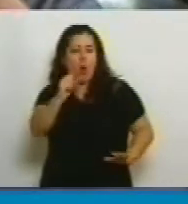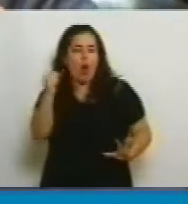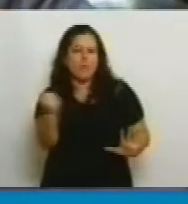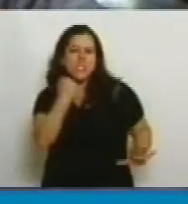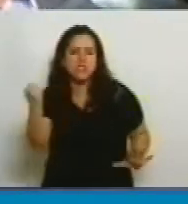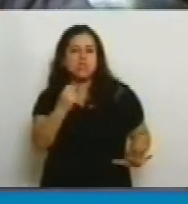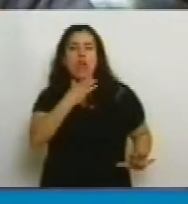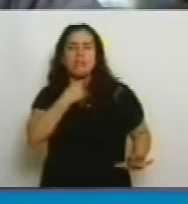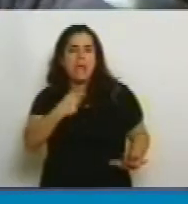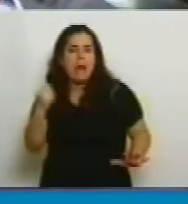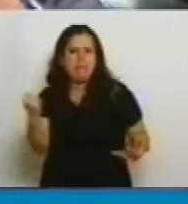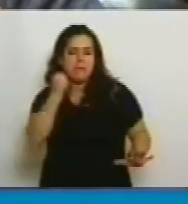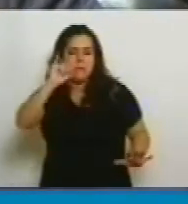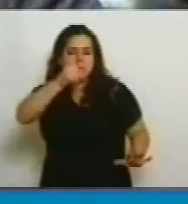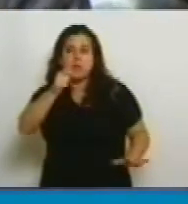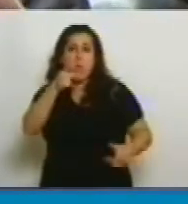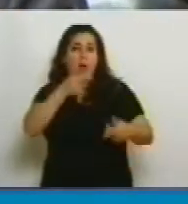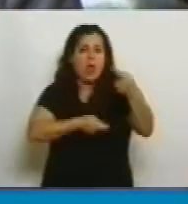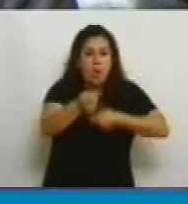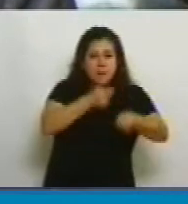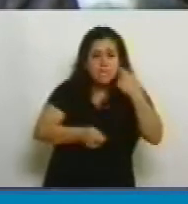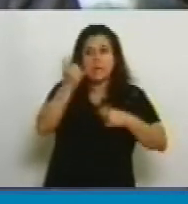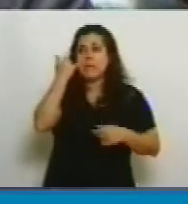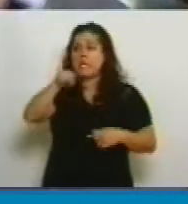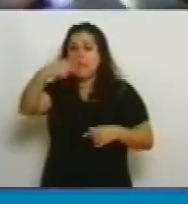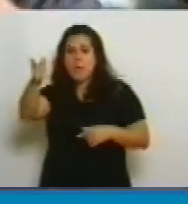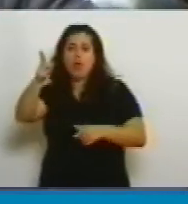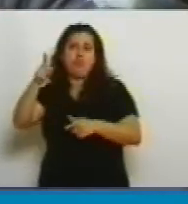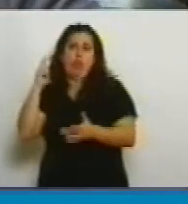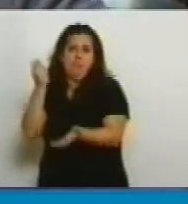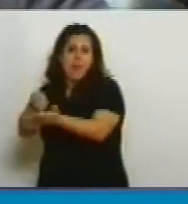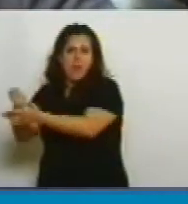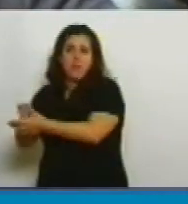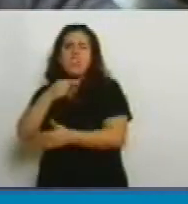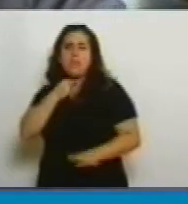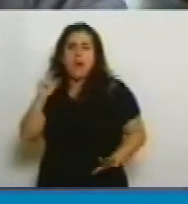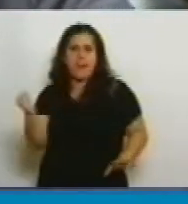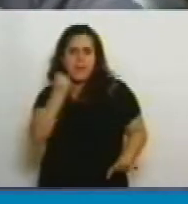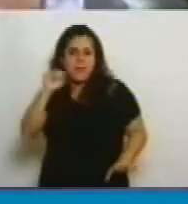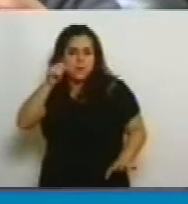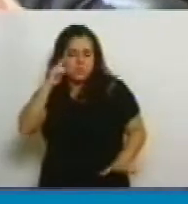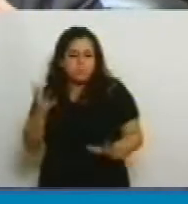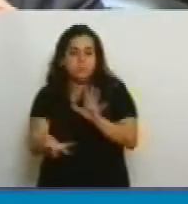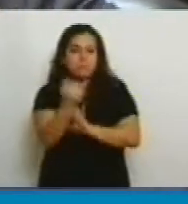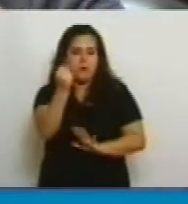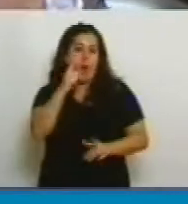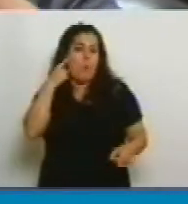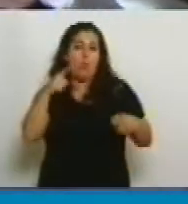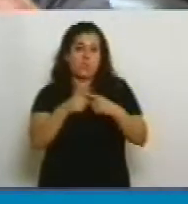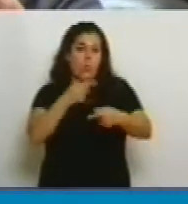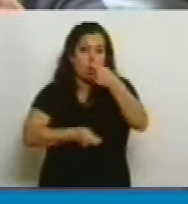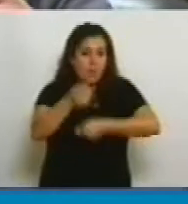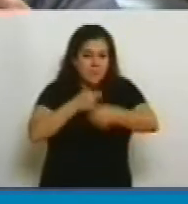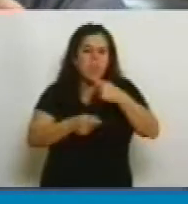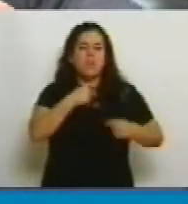grupo de emprendedores y de comerciantes que por supuesto para incrementar su prestigio comercial intentó